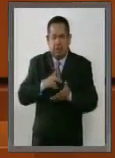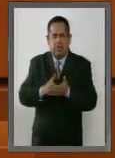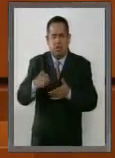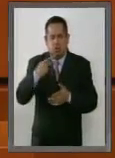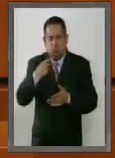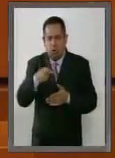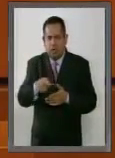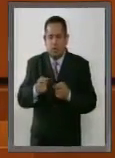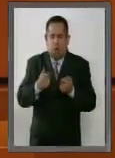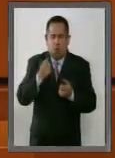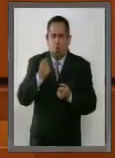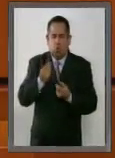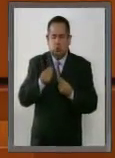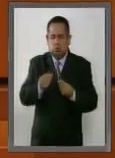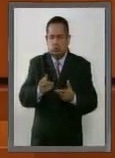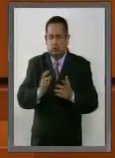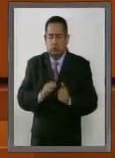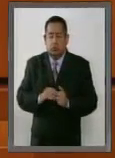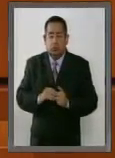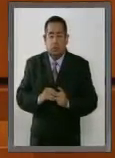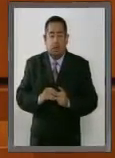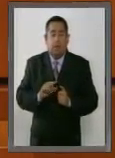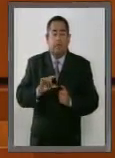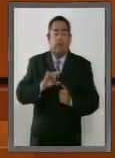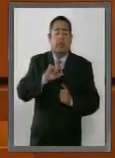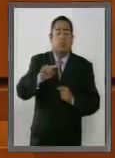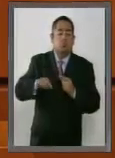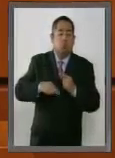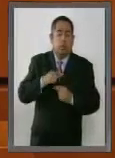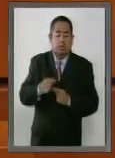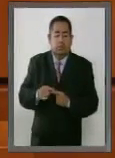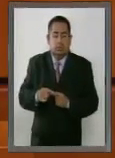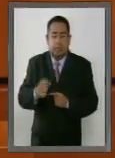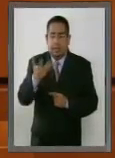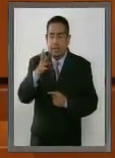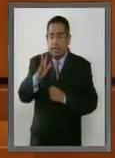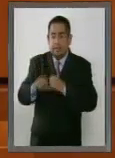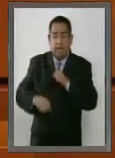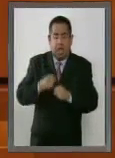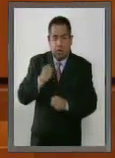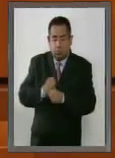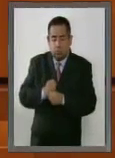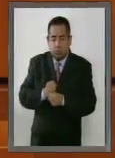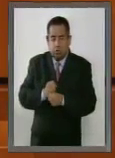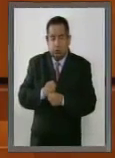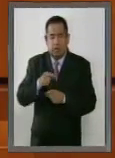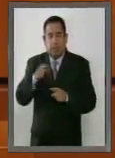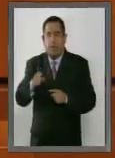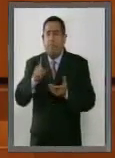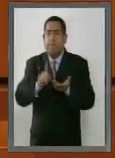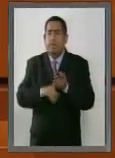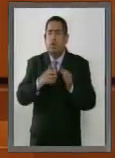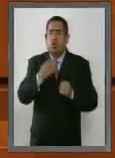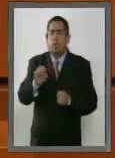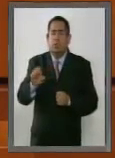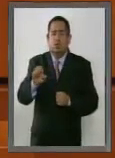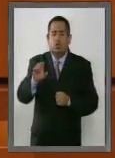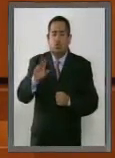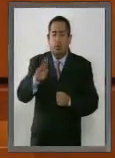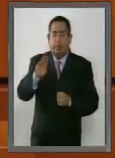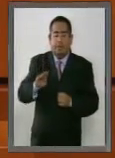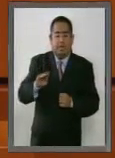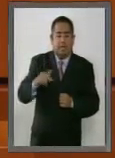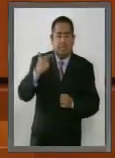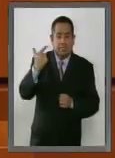a los capitalinos. Tuvieron que pasar 10 años más para que en 1997